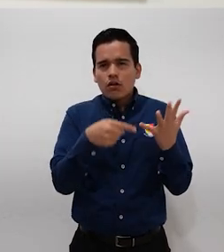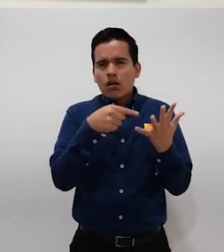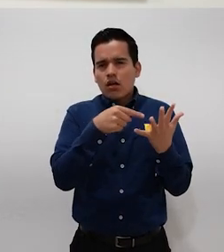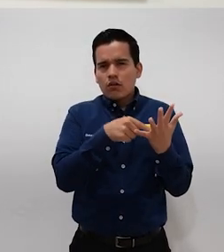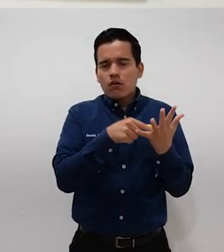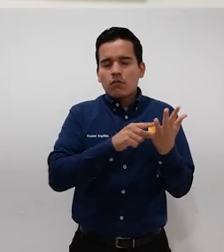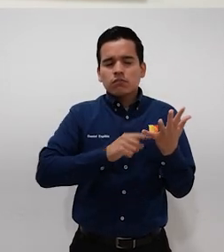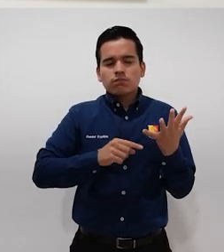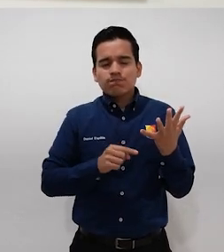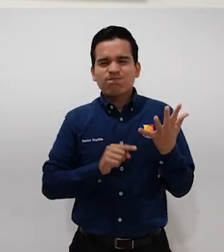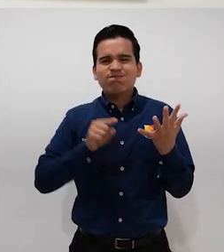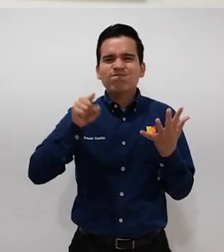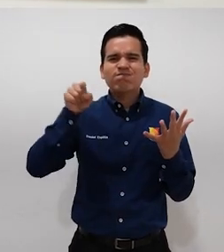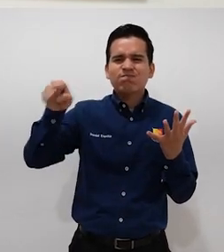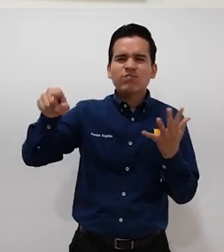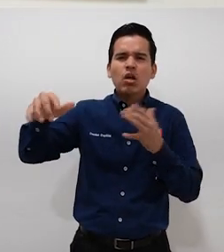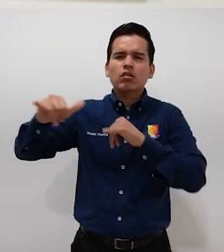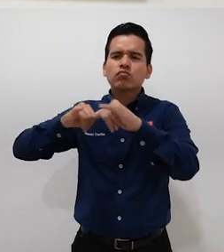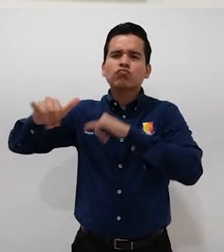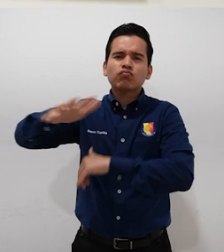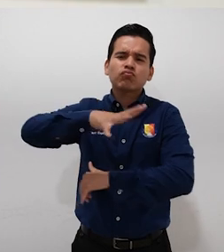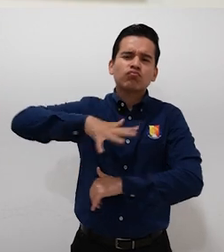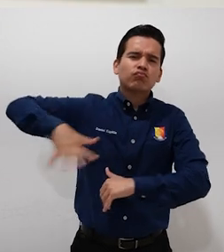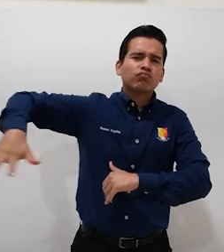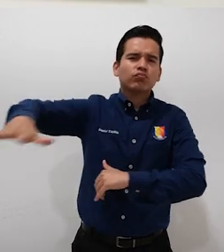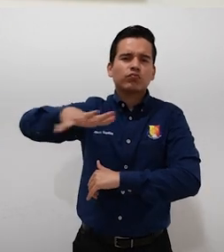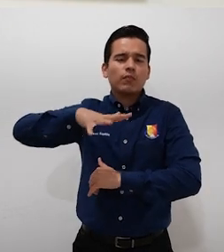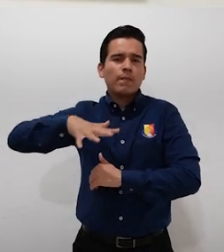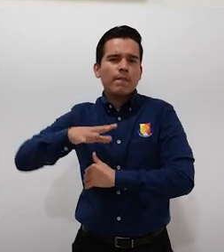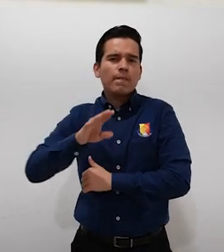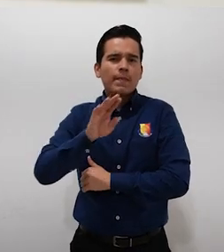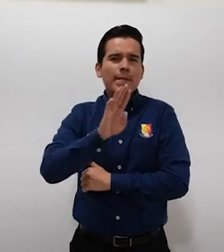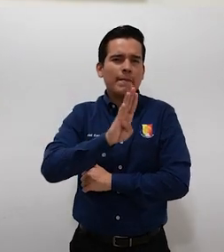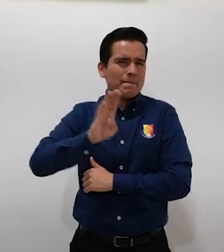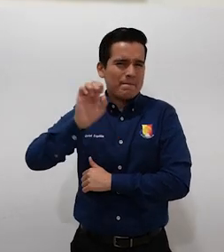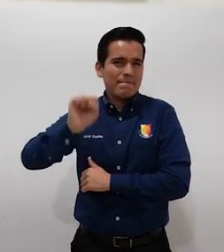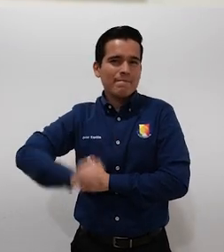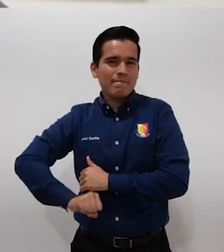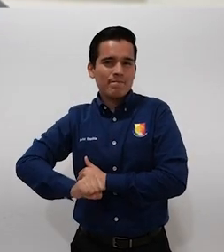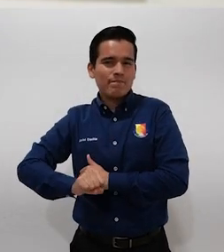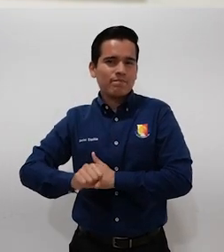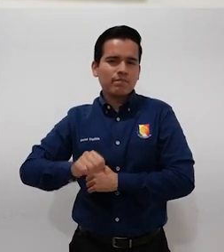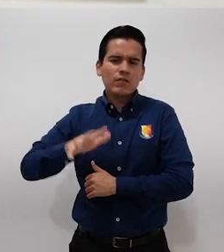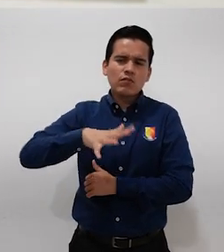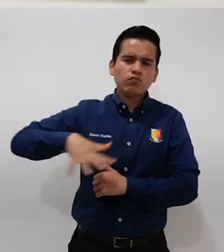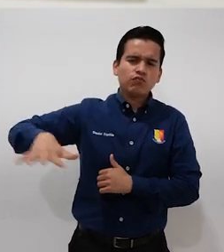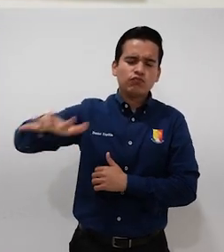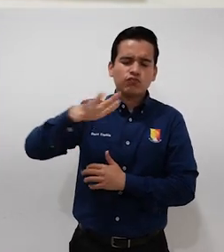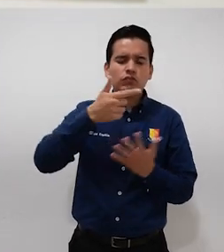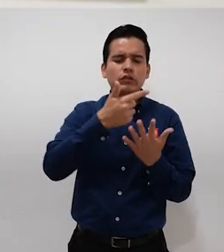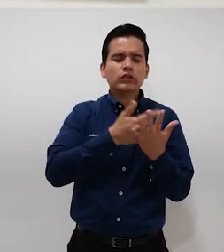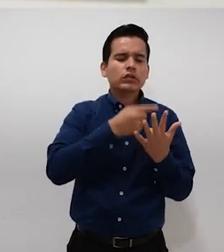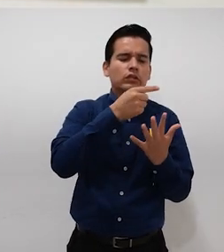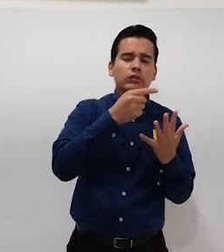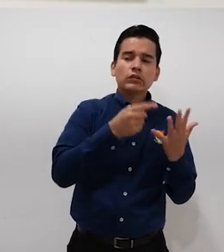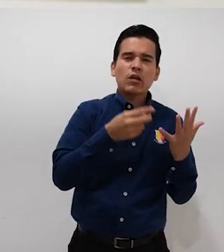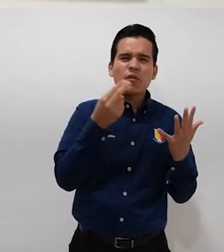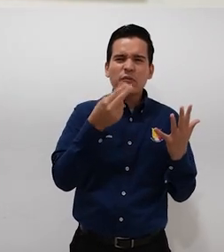hice de toda la área geográfica del estado y